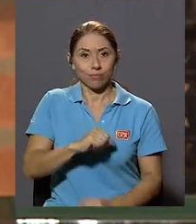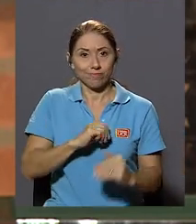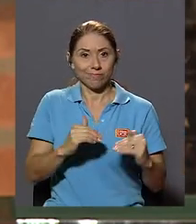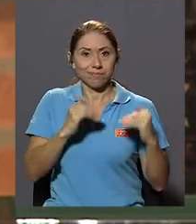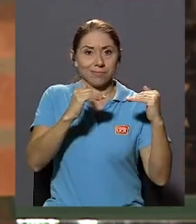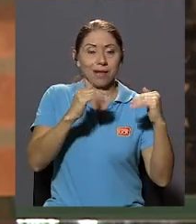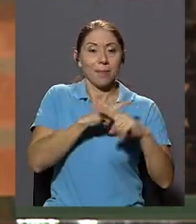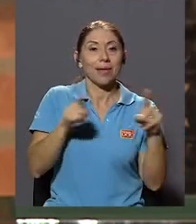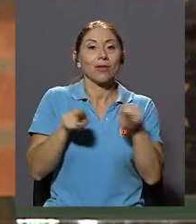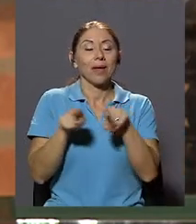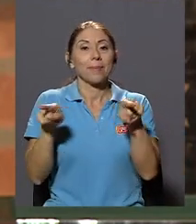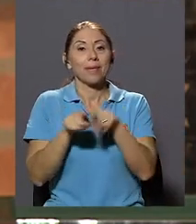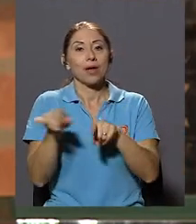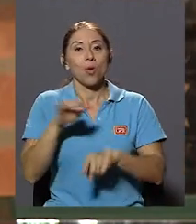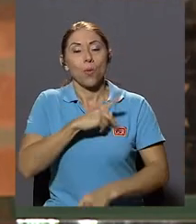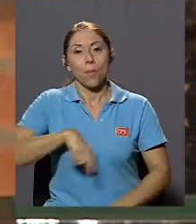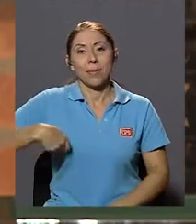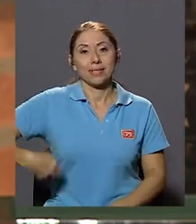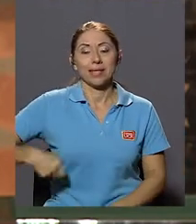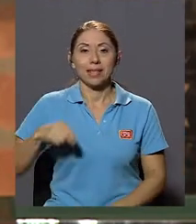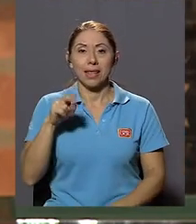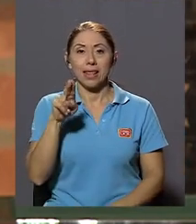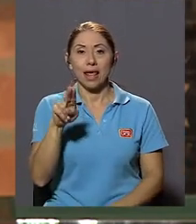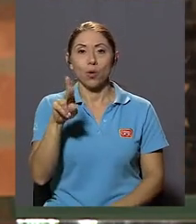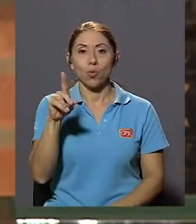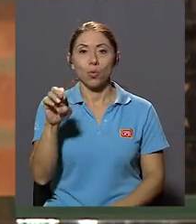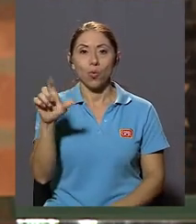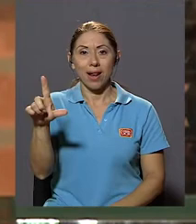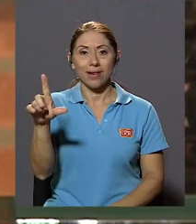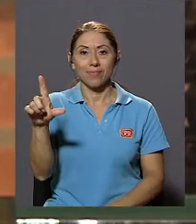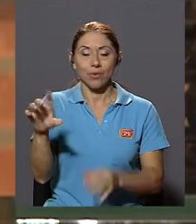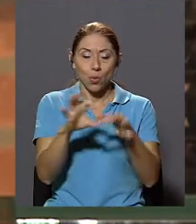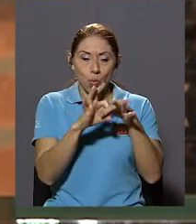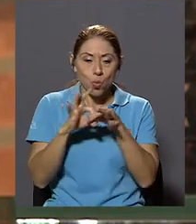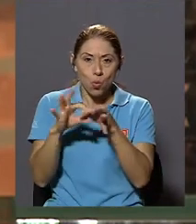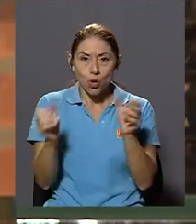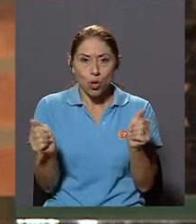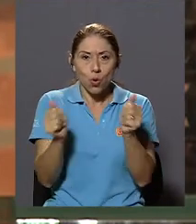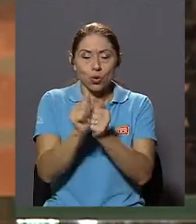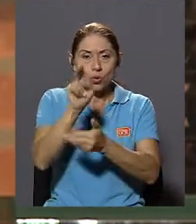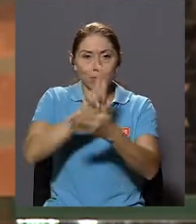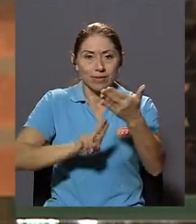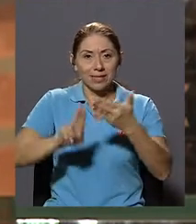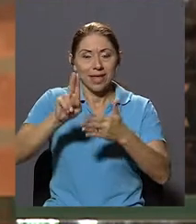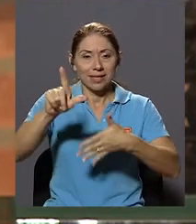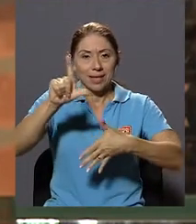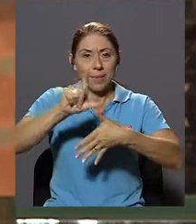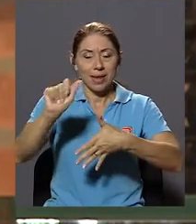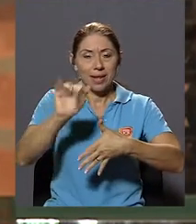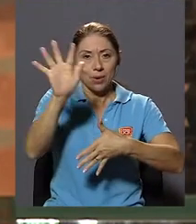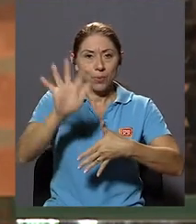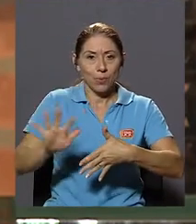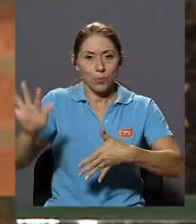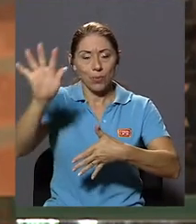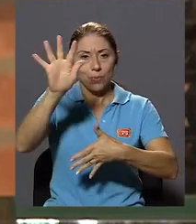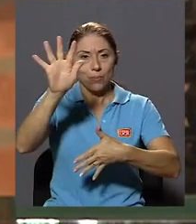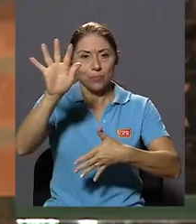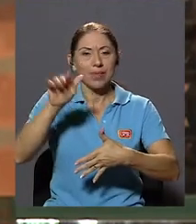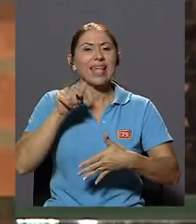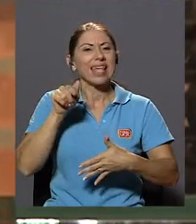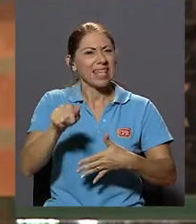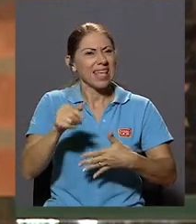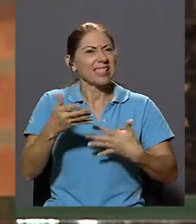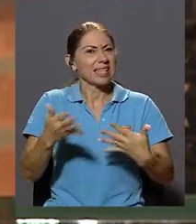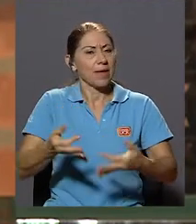De la UDUAL De la Unión De Universidades De América Latina Y el Caribe Y es Dar pasos